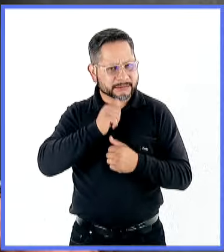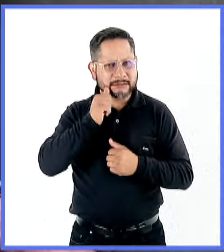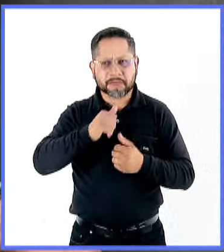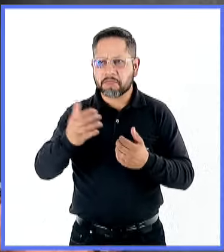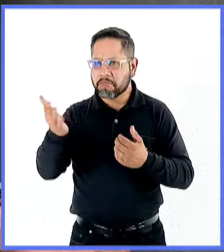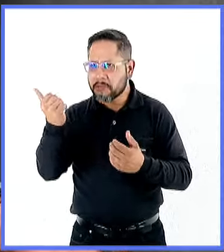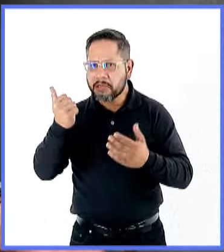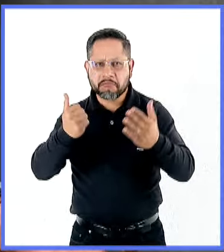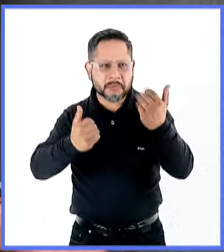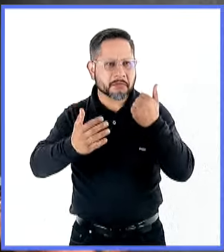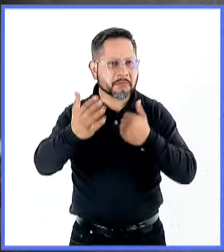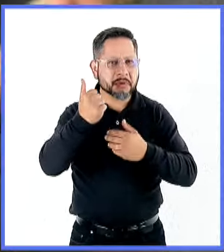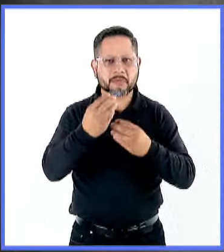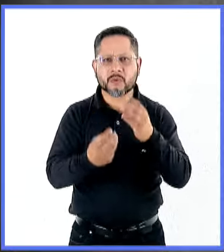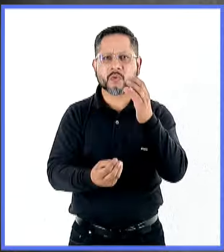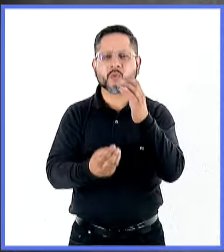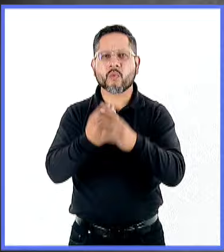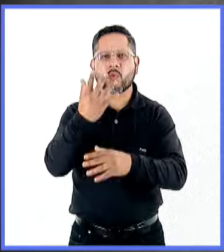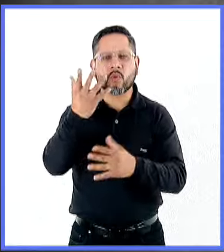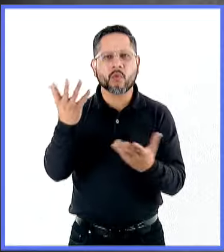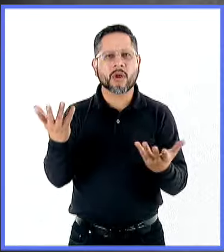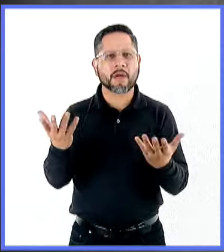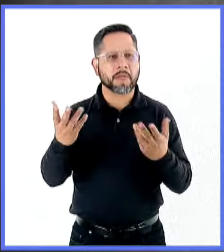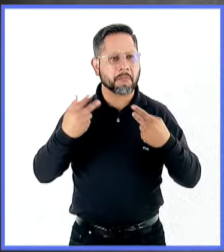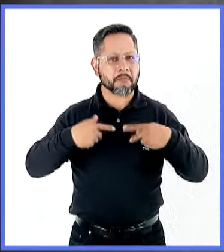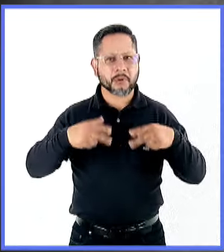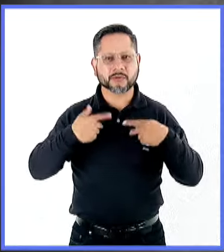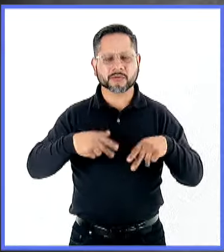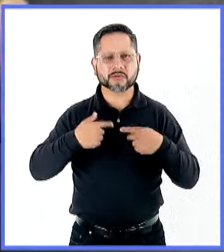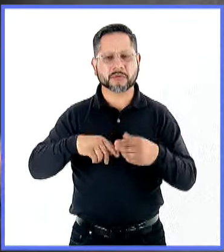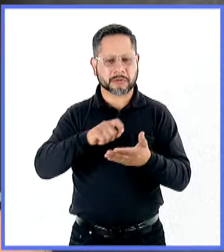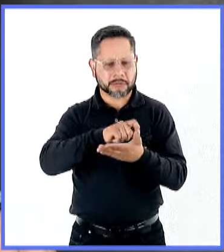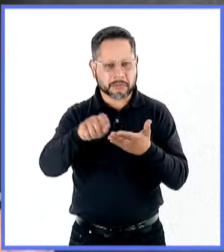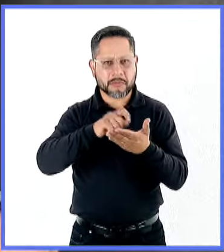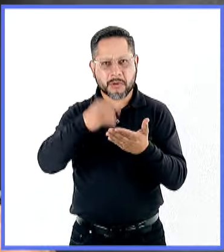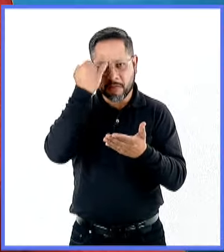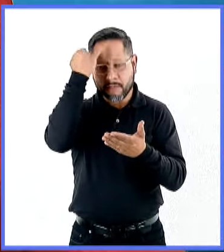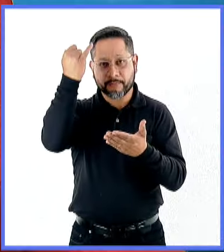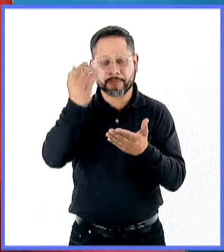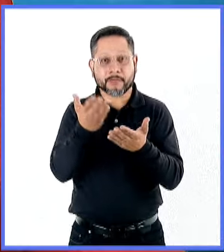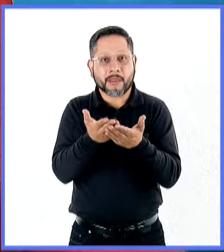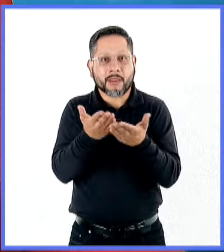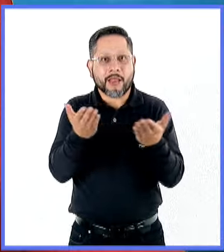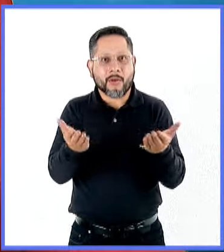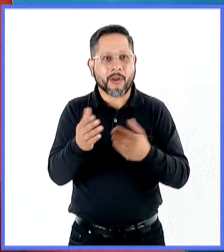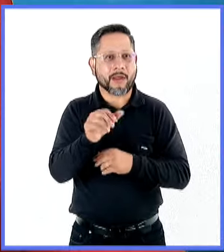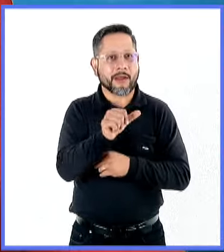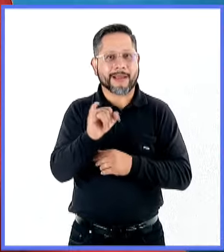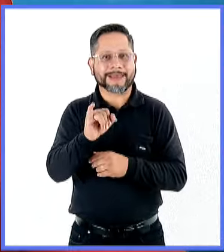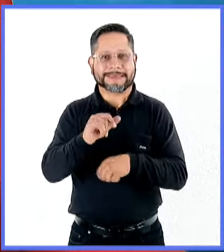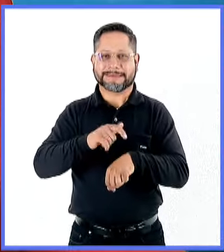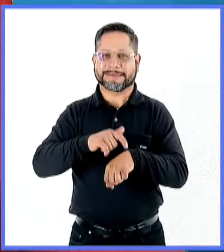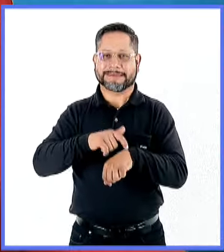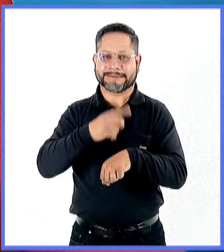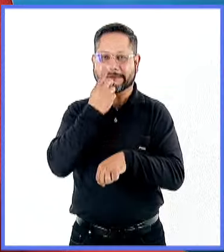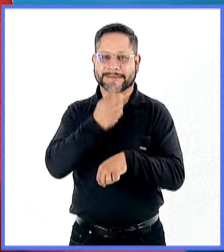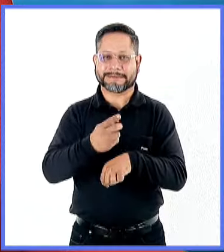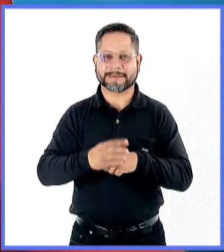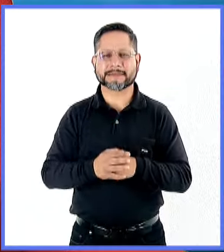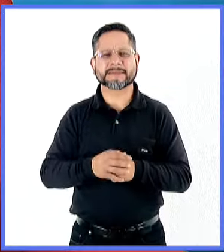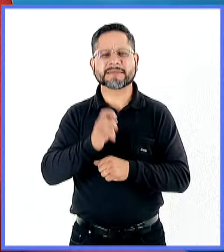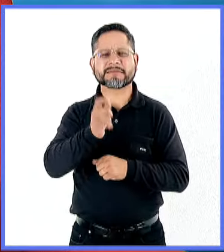a los talentos emergentes. A estos talentos emergentes. hablemos de la inteligencia artificial, licenciado, porque ya no tenemos más tiempo. Pues sí.